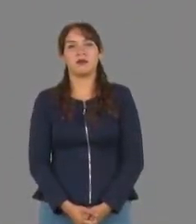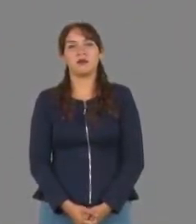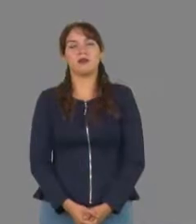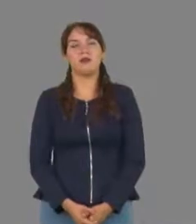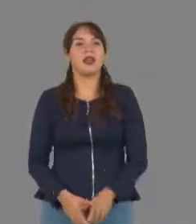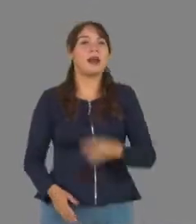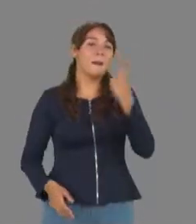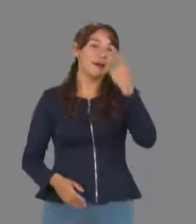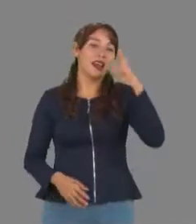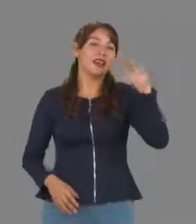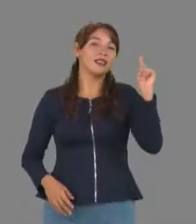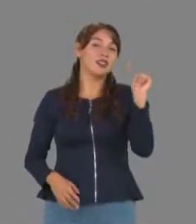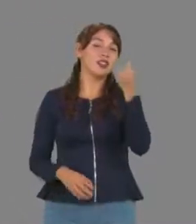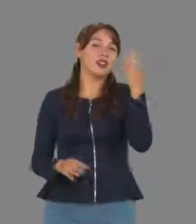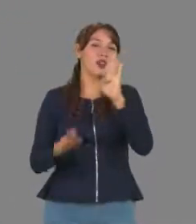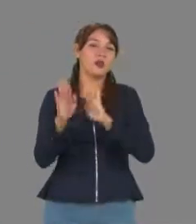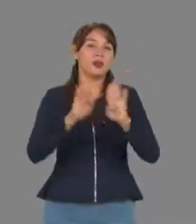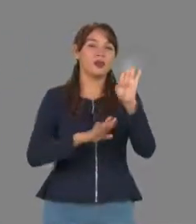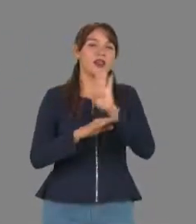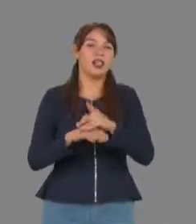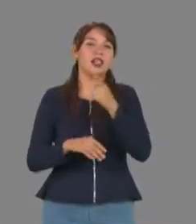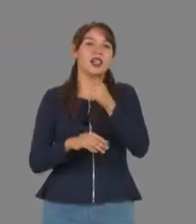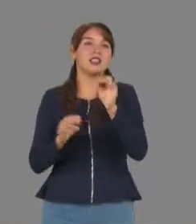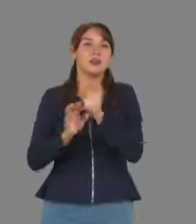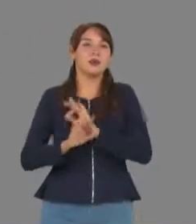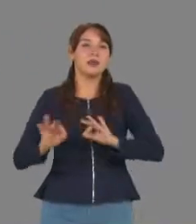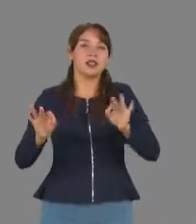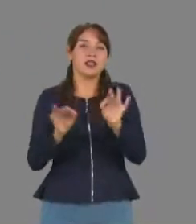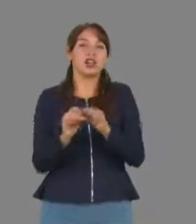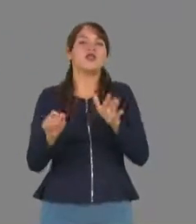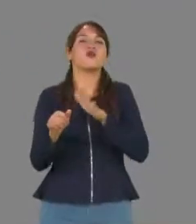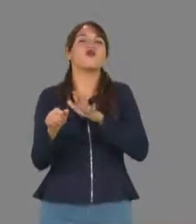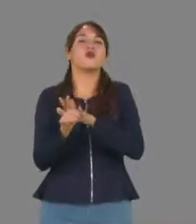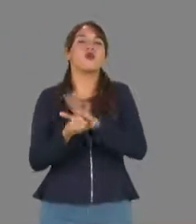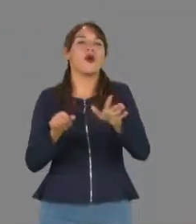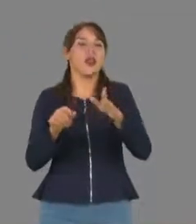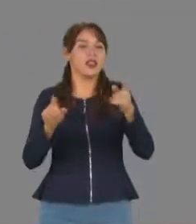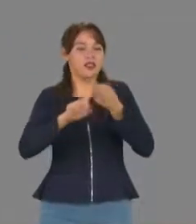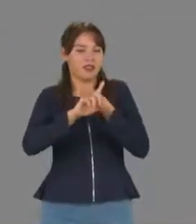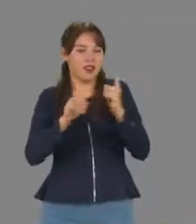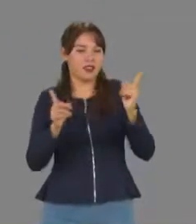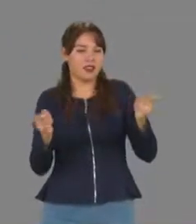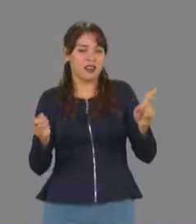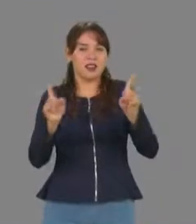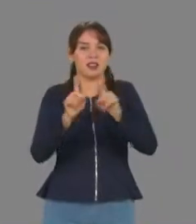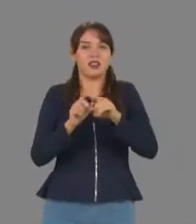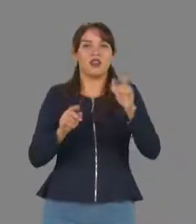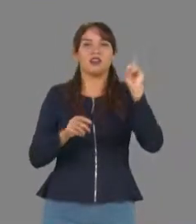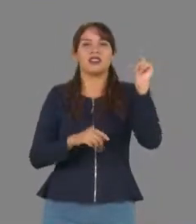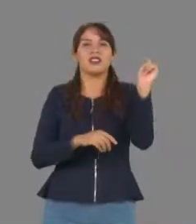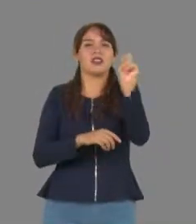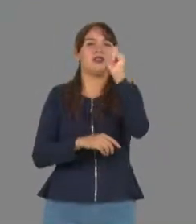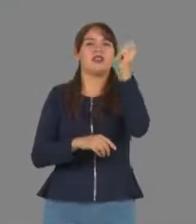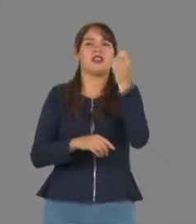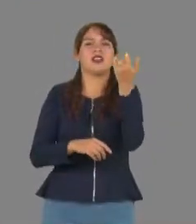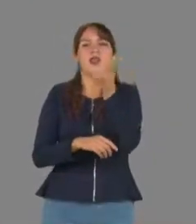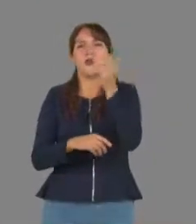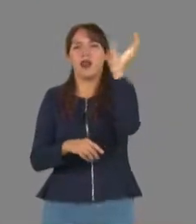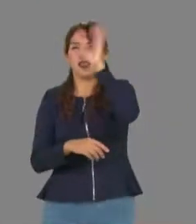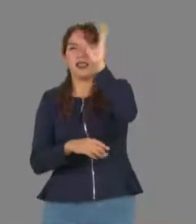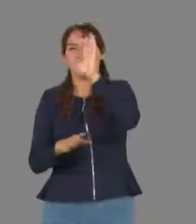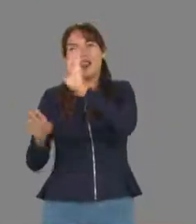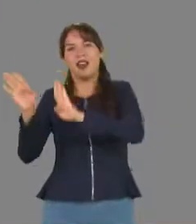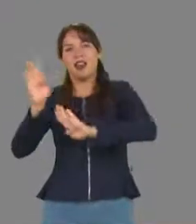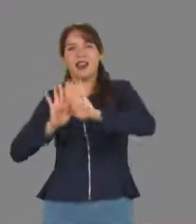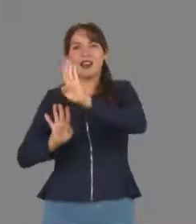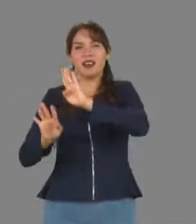La biotecnología es un área multidisciplinaria en la cual se involucran diferentes aspectos relacionados con la tecnología, con las ciencias